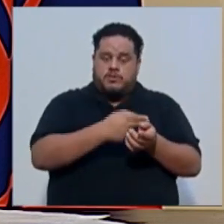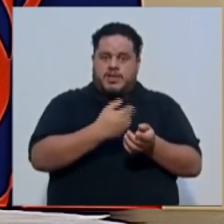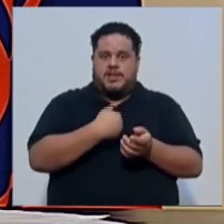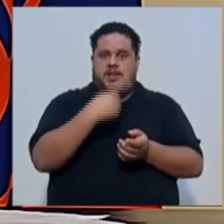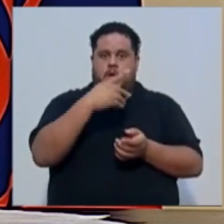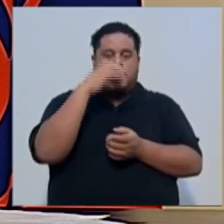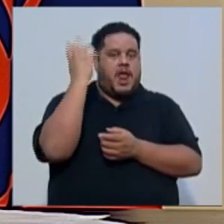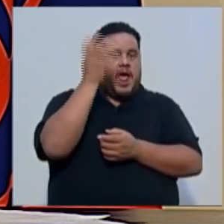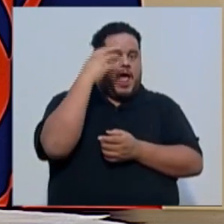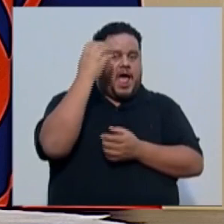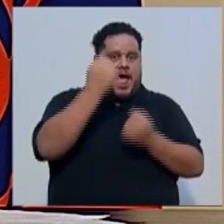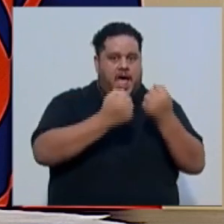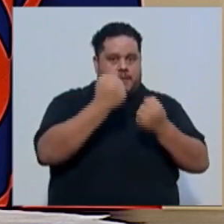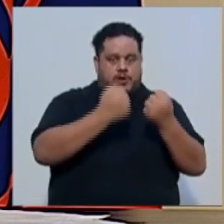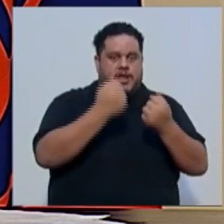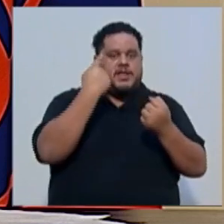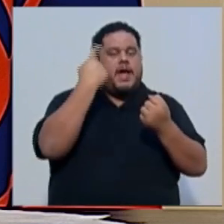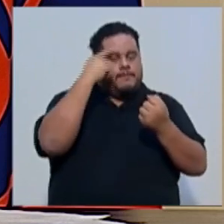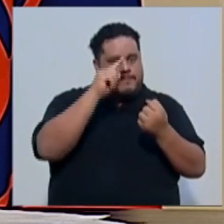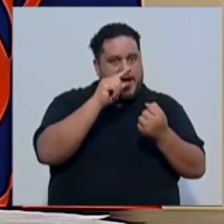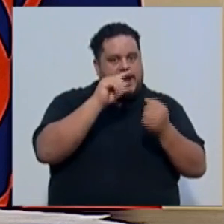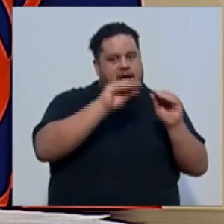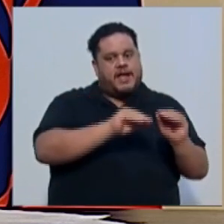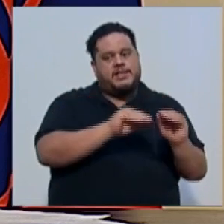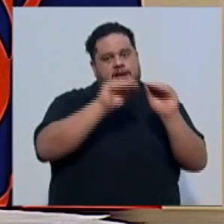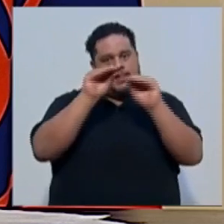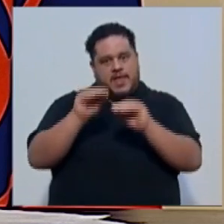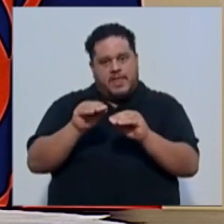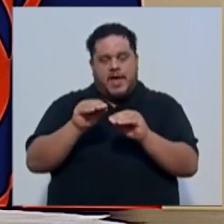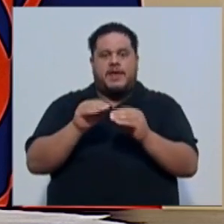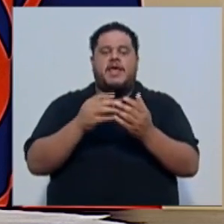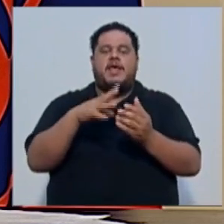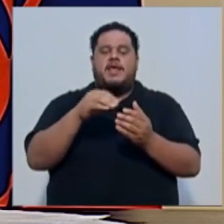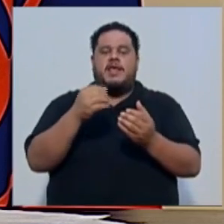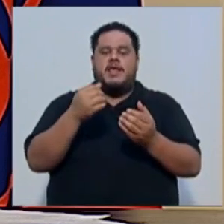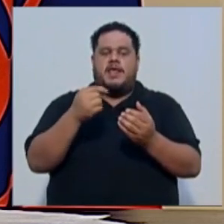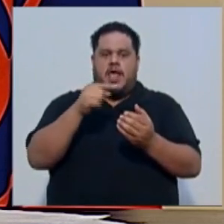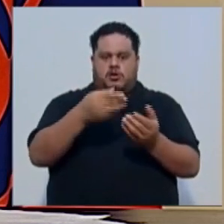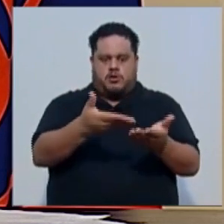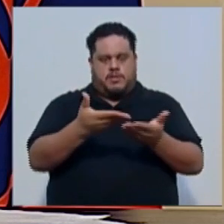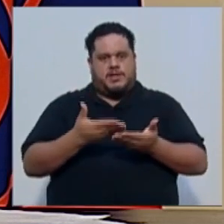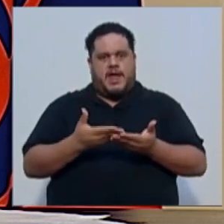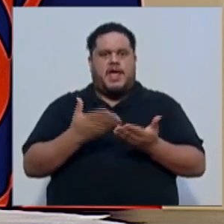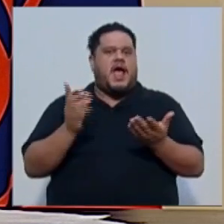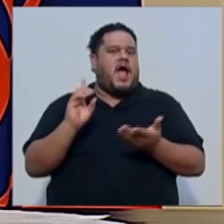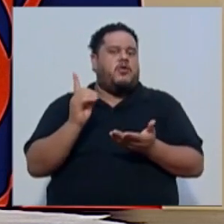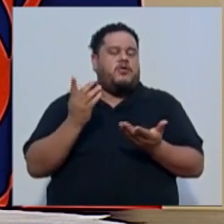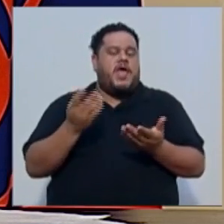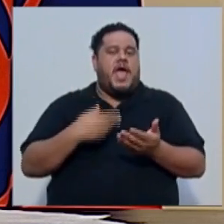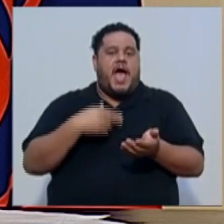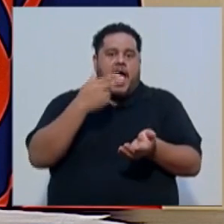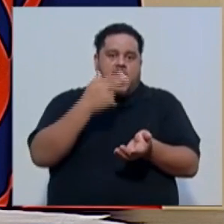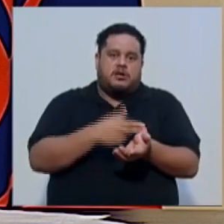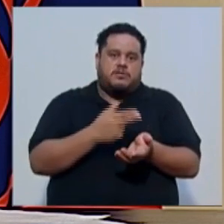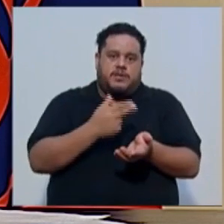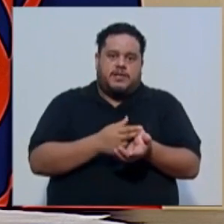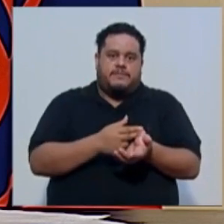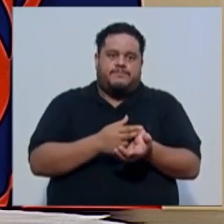apta para traslado de paciente COVID y ellos me traen el paciente hacia el hospital que se le